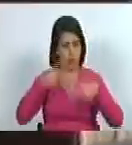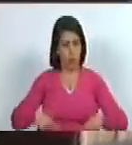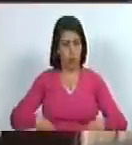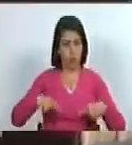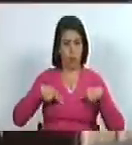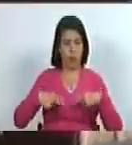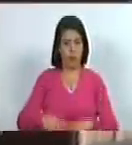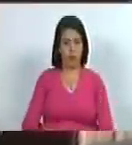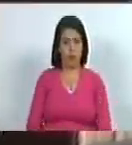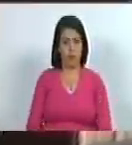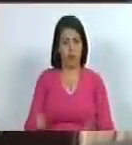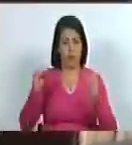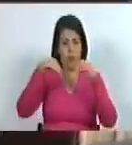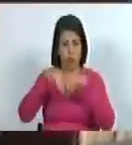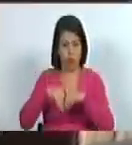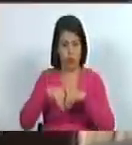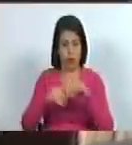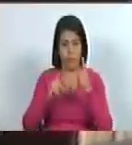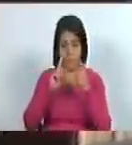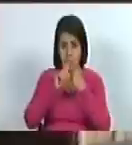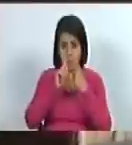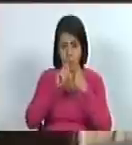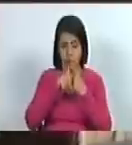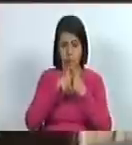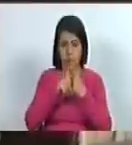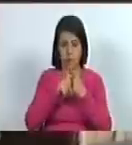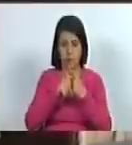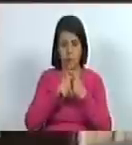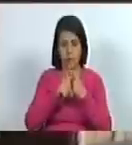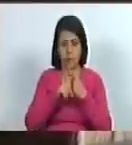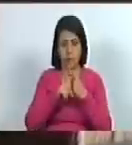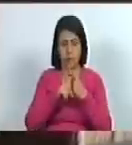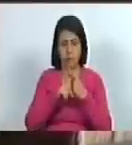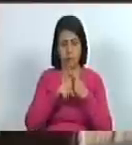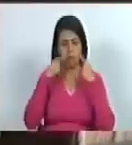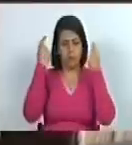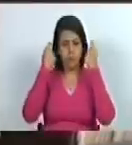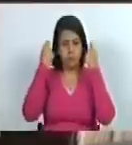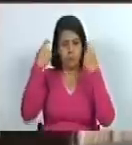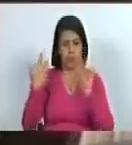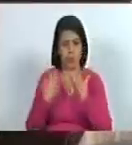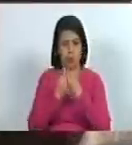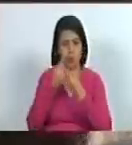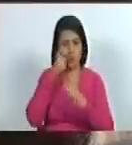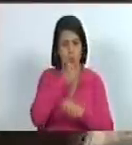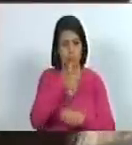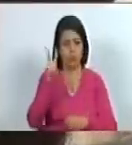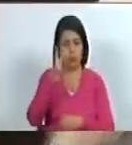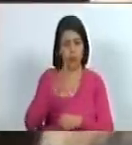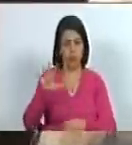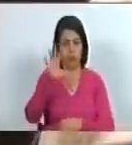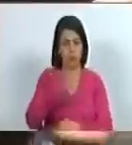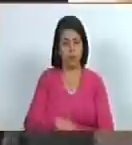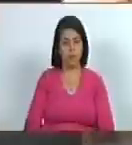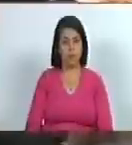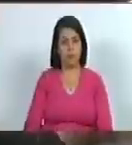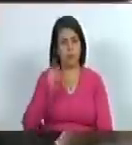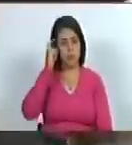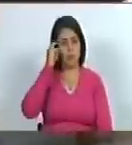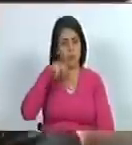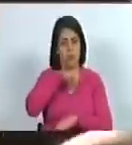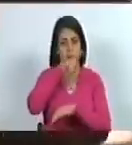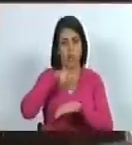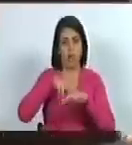acuerda primero celebrar junto al pueblo venezolano el día